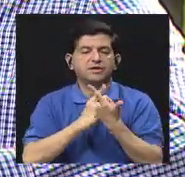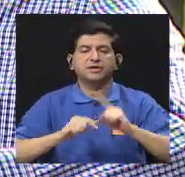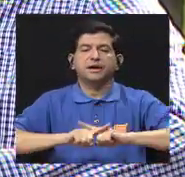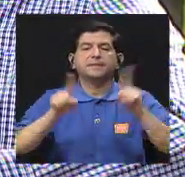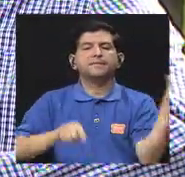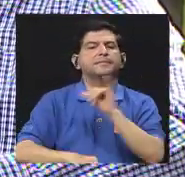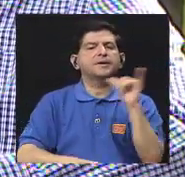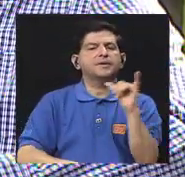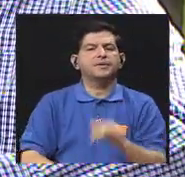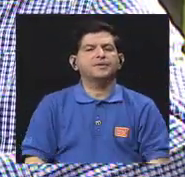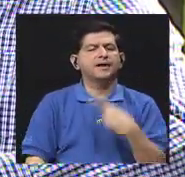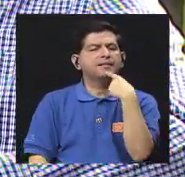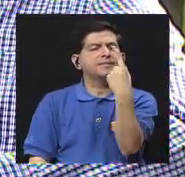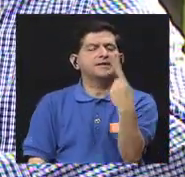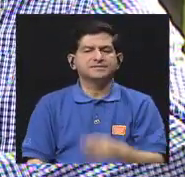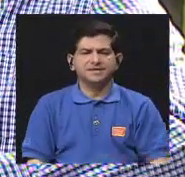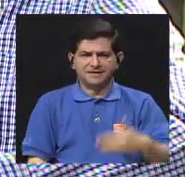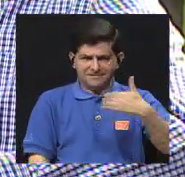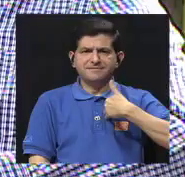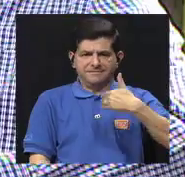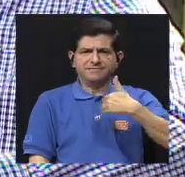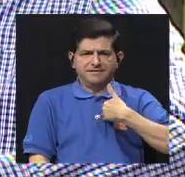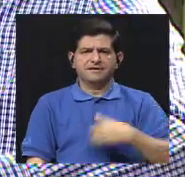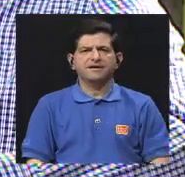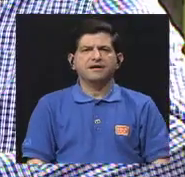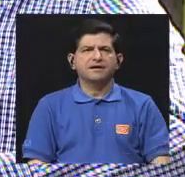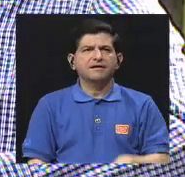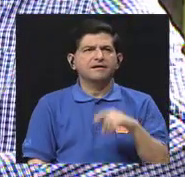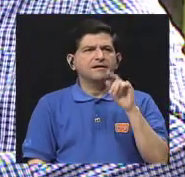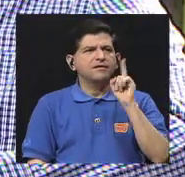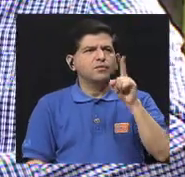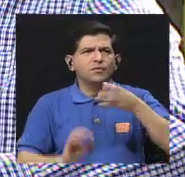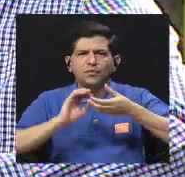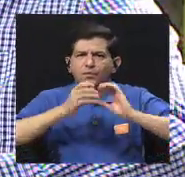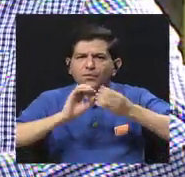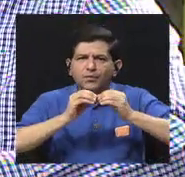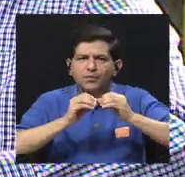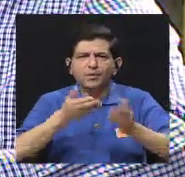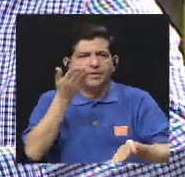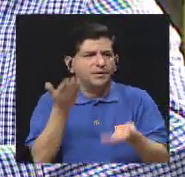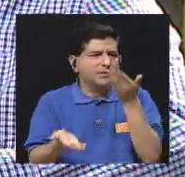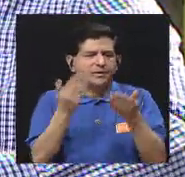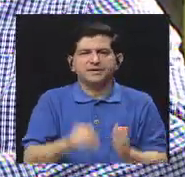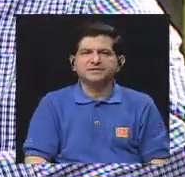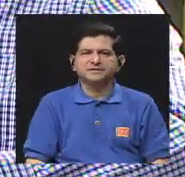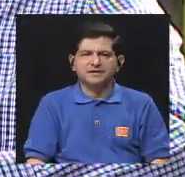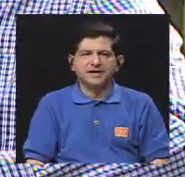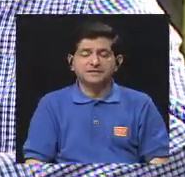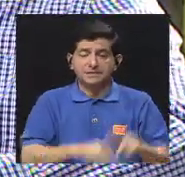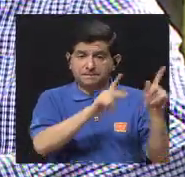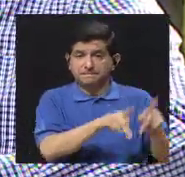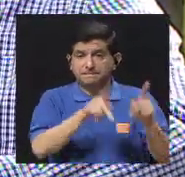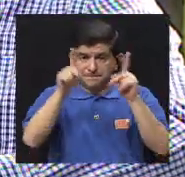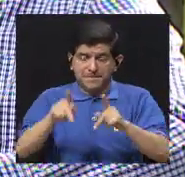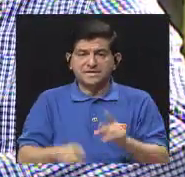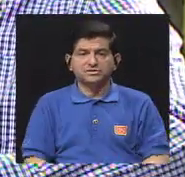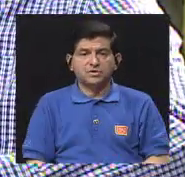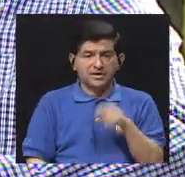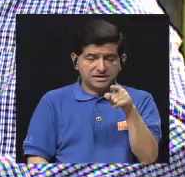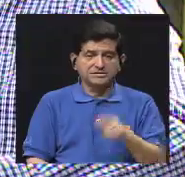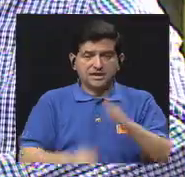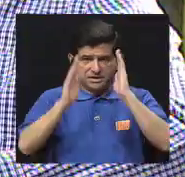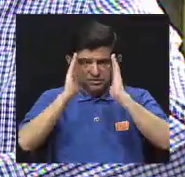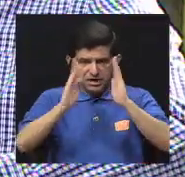pero también cabe señalar que existe un número, una despreciable de personas que se dedican